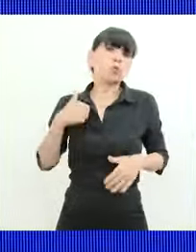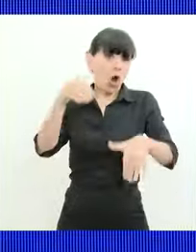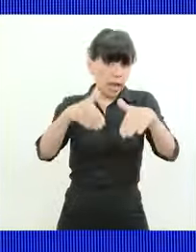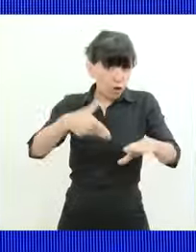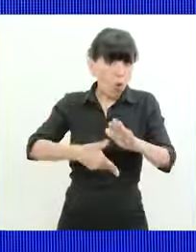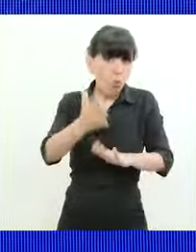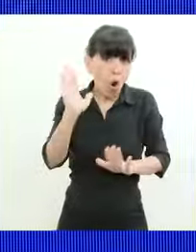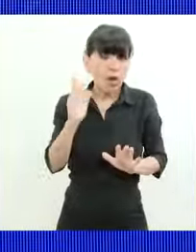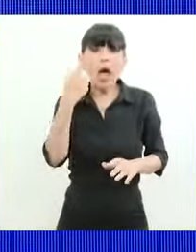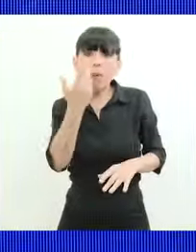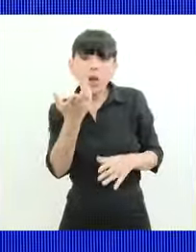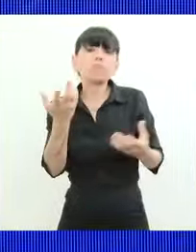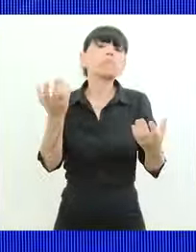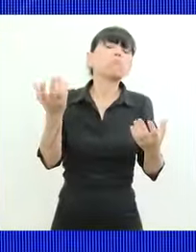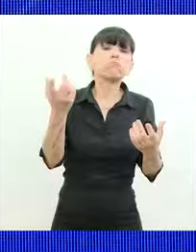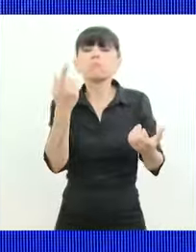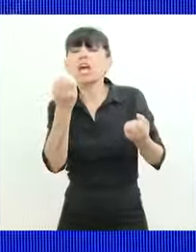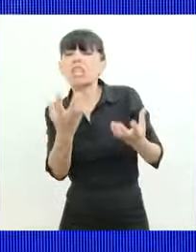un legislador va a una elección